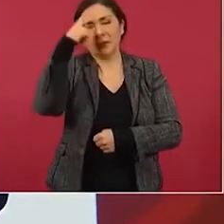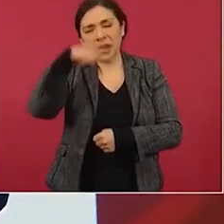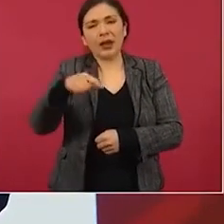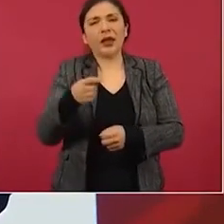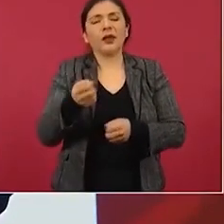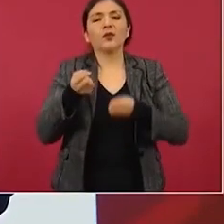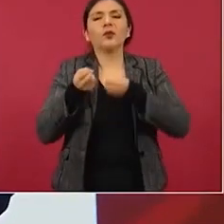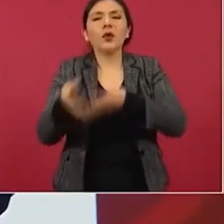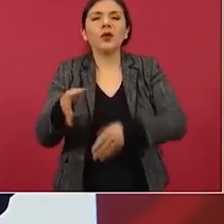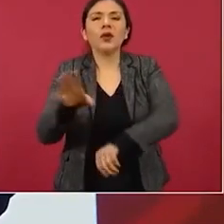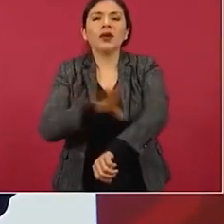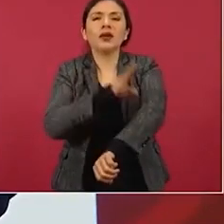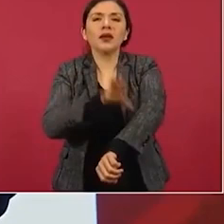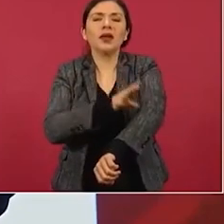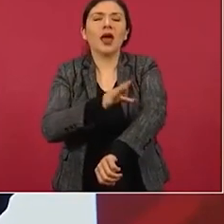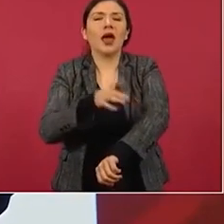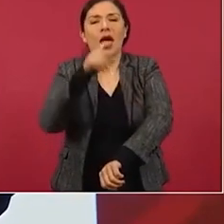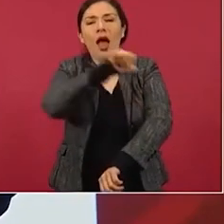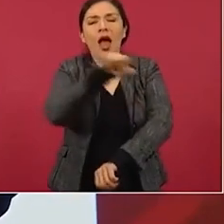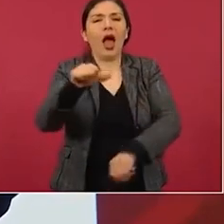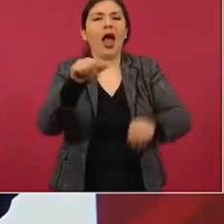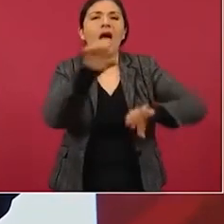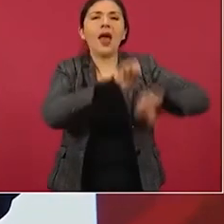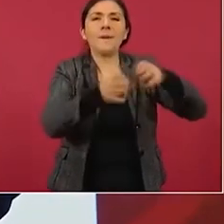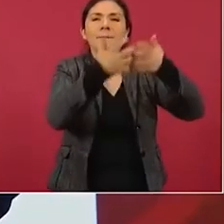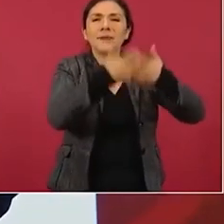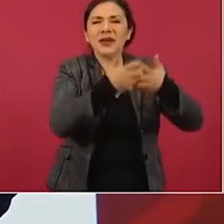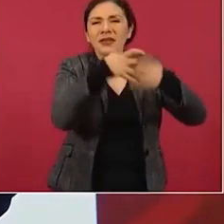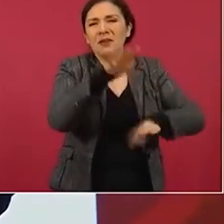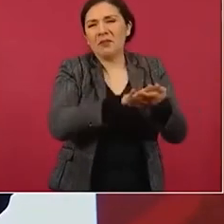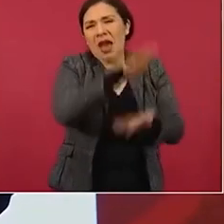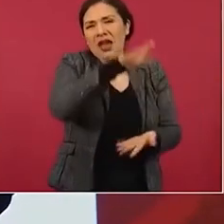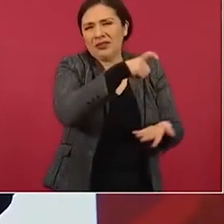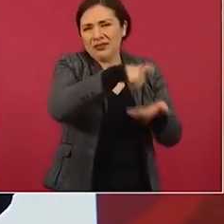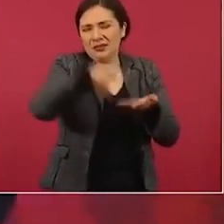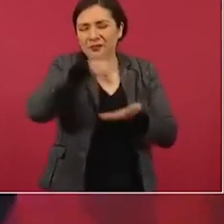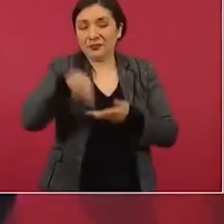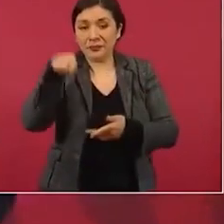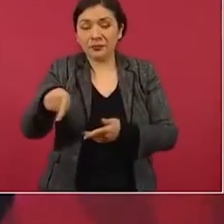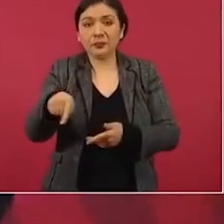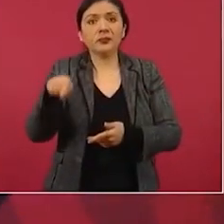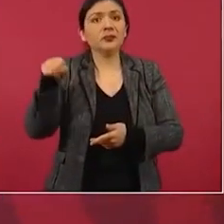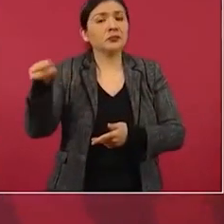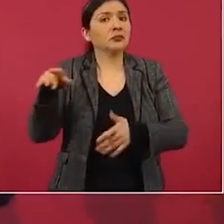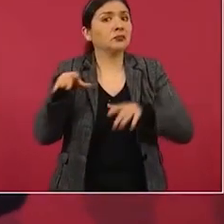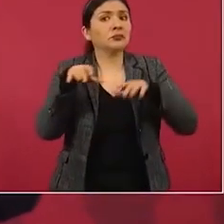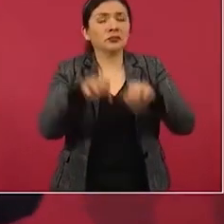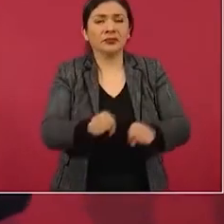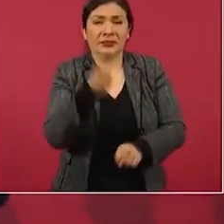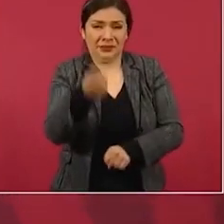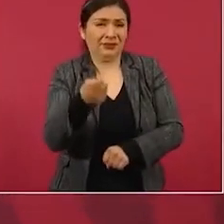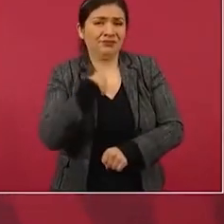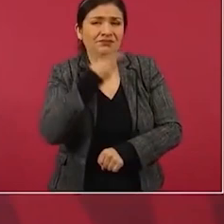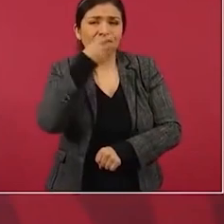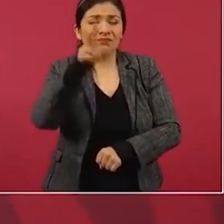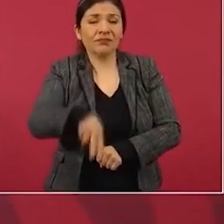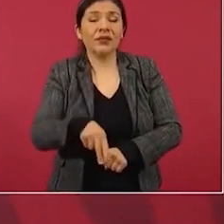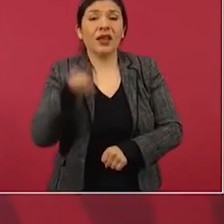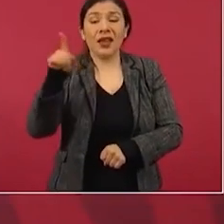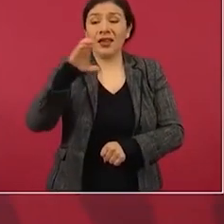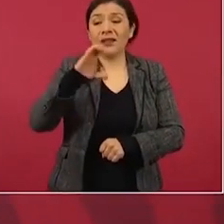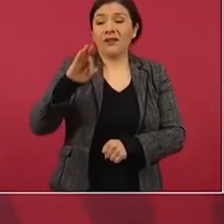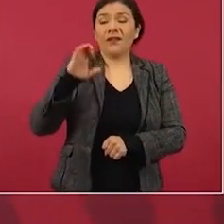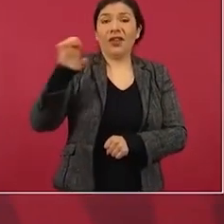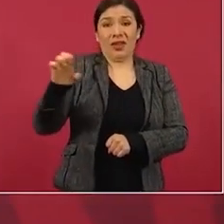a mayoristas, se apoderan. Yo les puedo decir, la Comisión